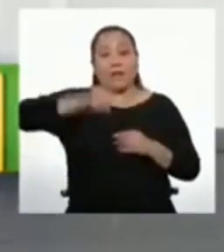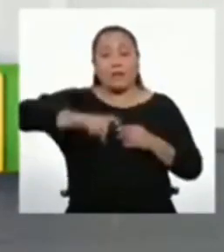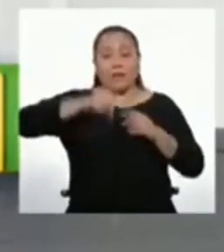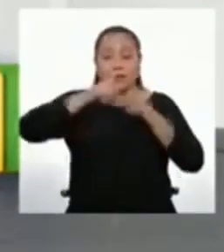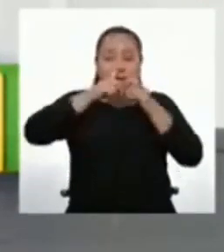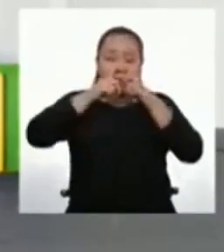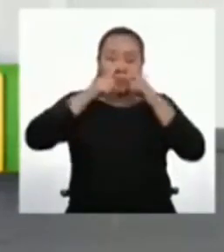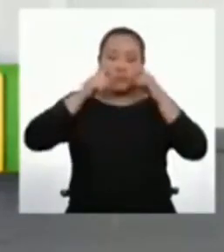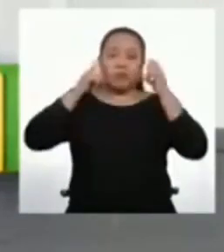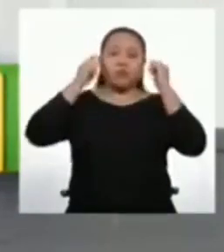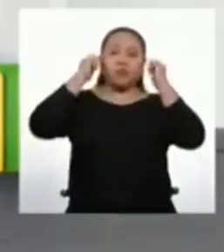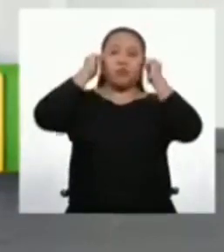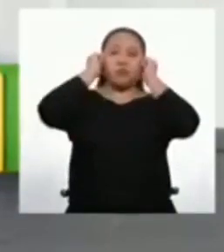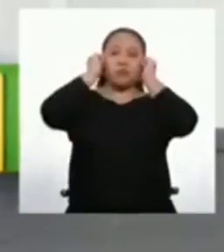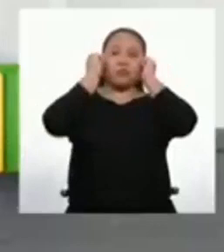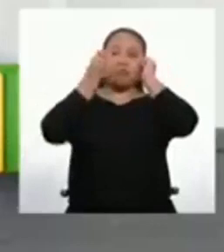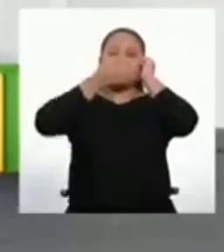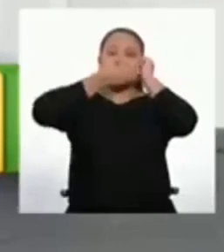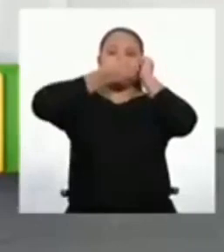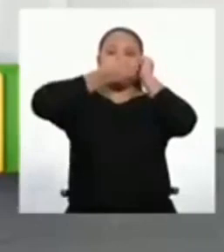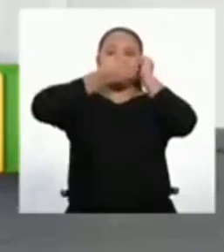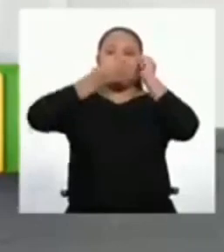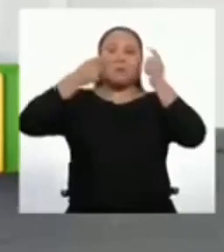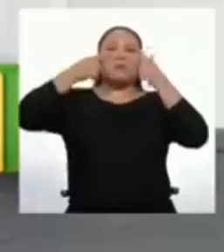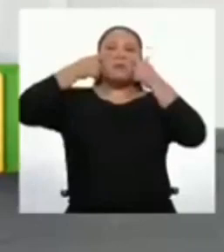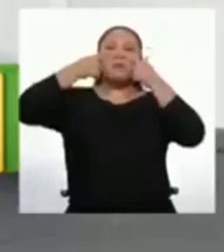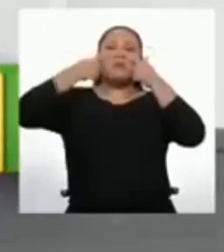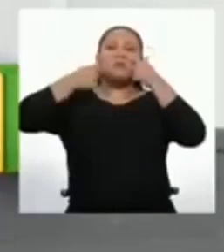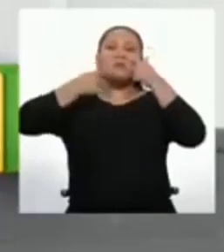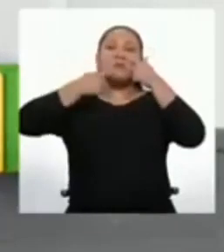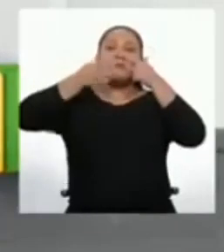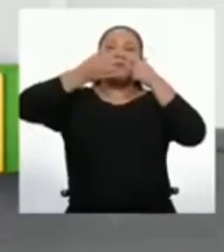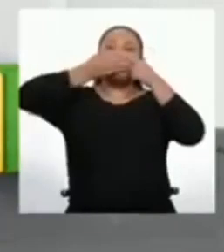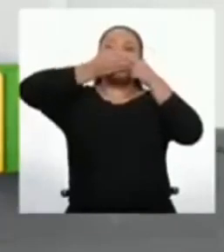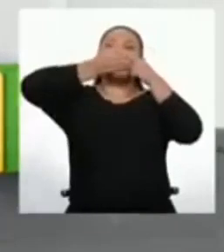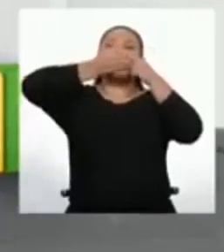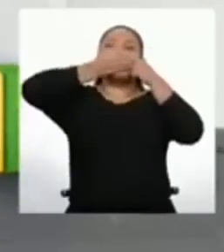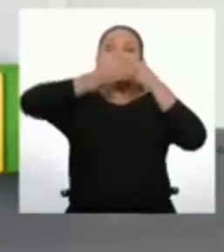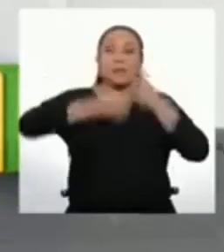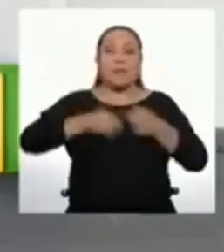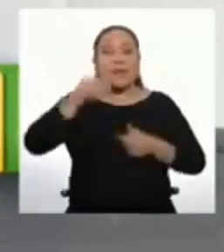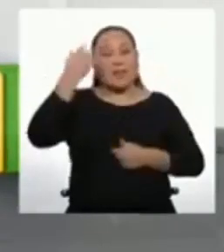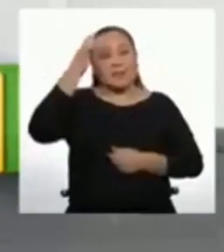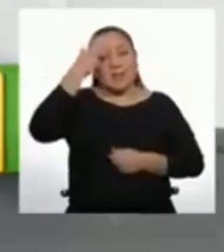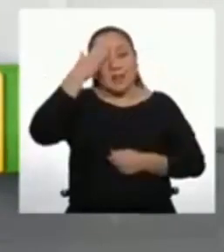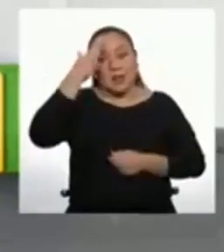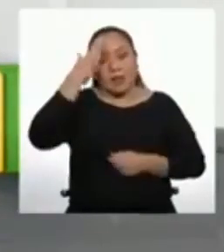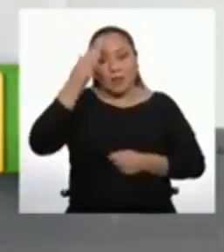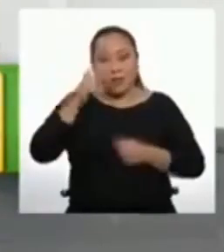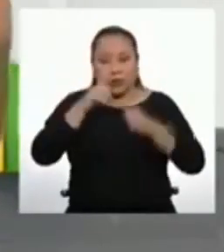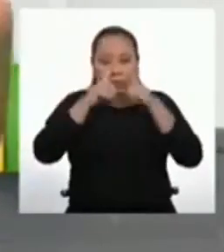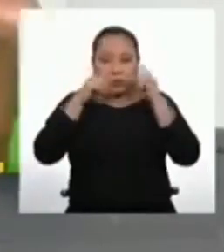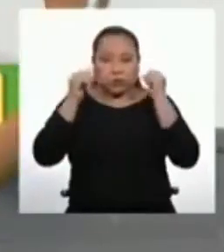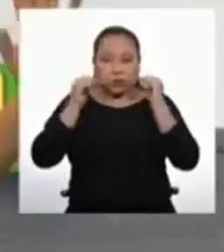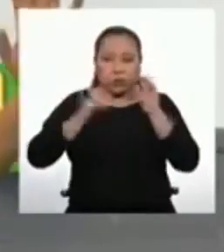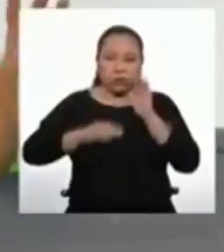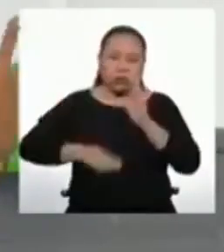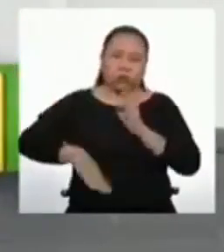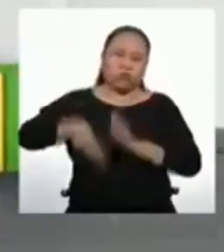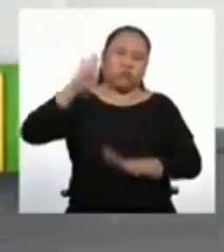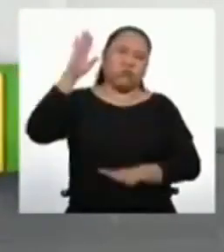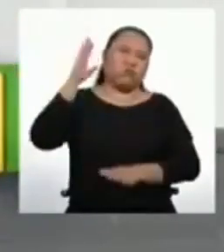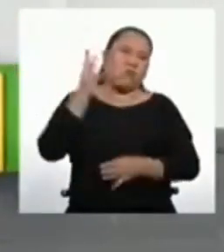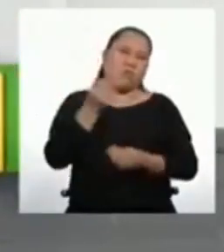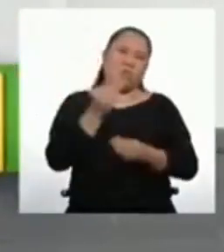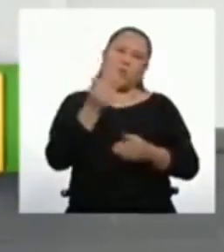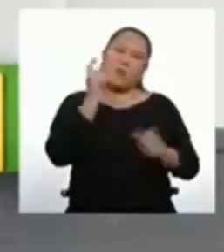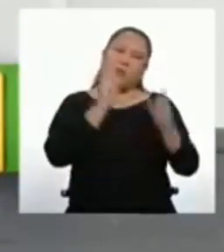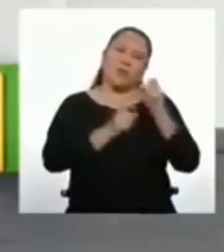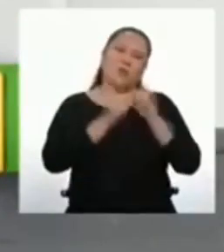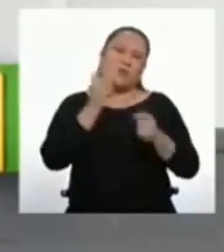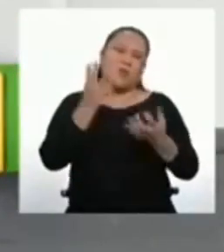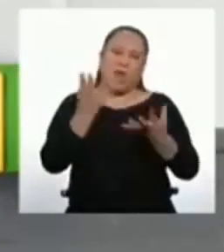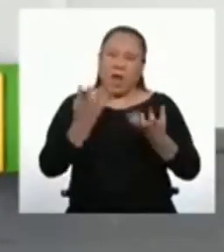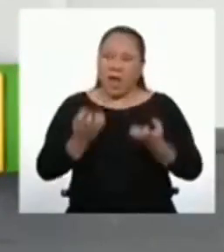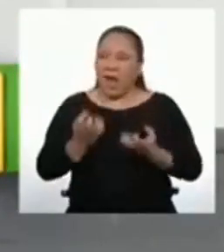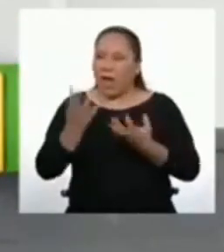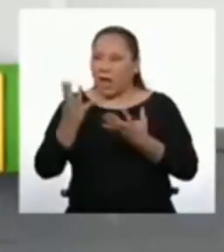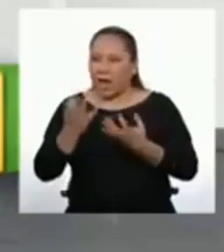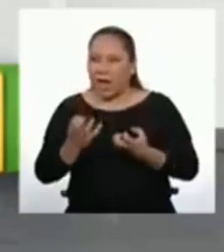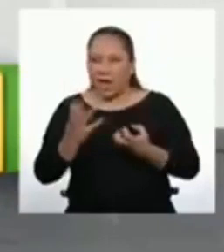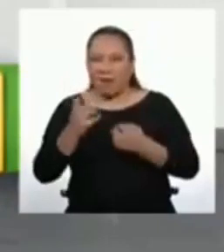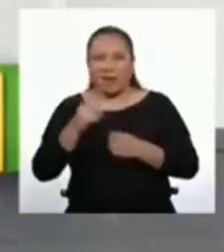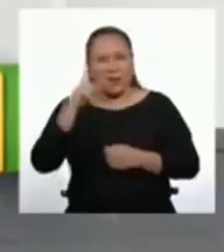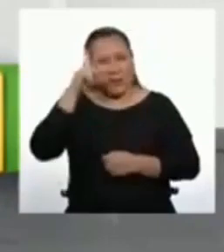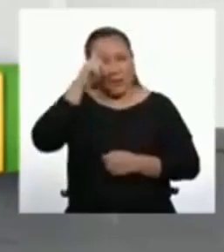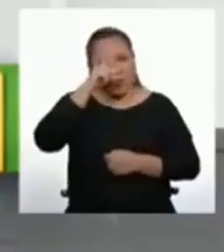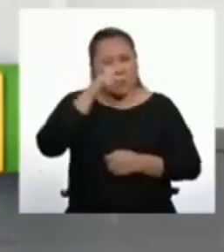cubrirse boca y nariz. Todas y todos sabemos que la demanda de mascarillas está por los aires y a veces es muy